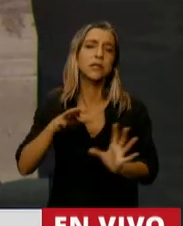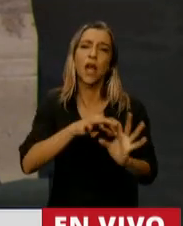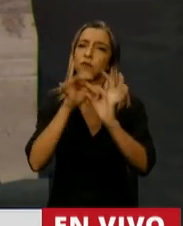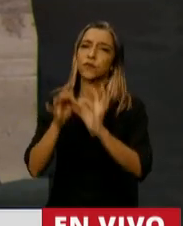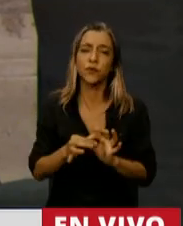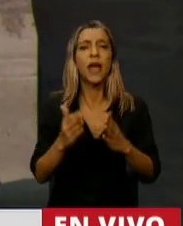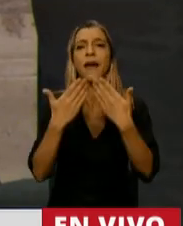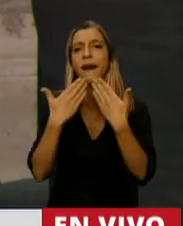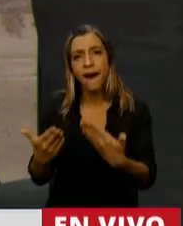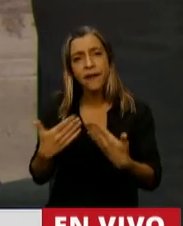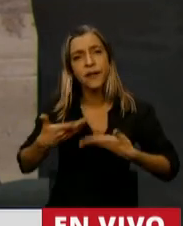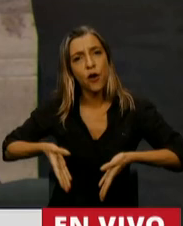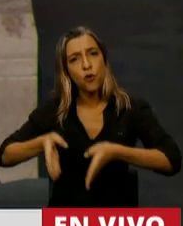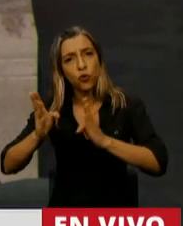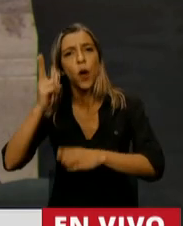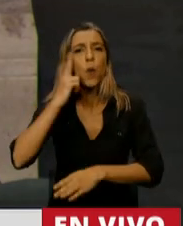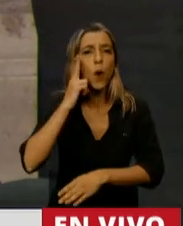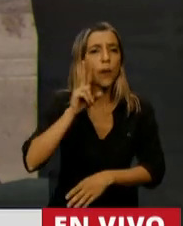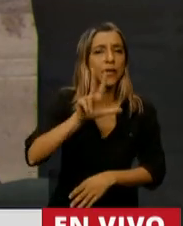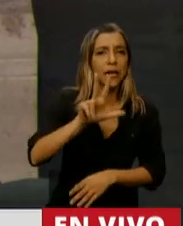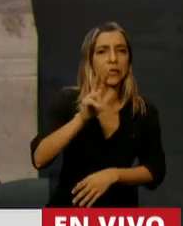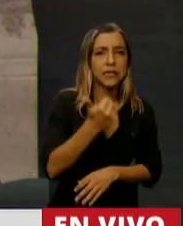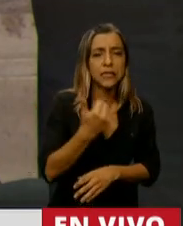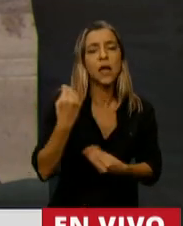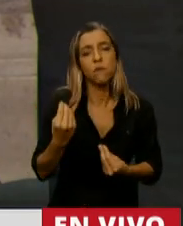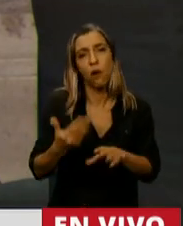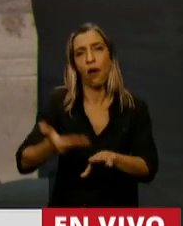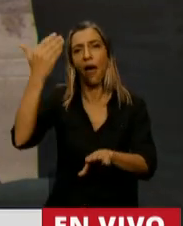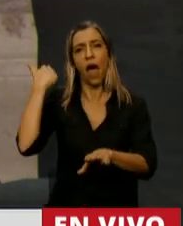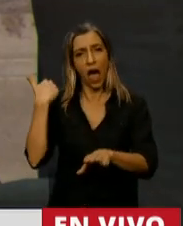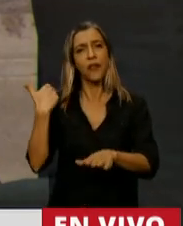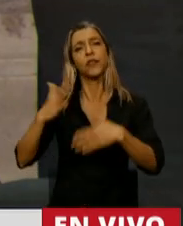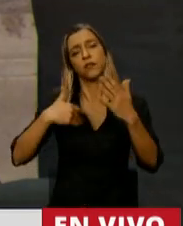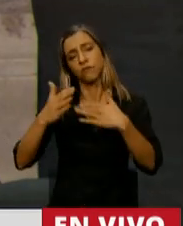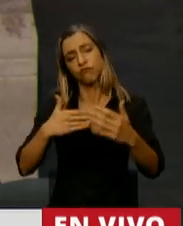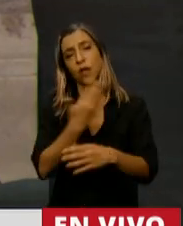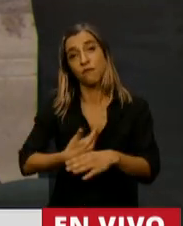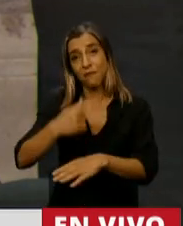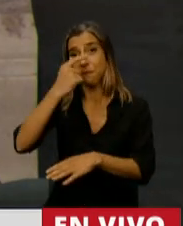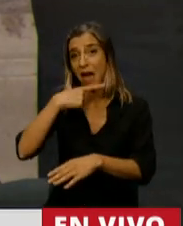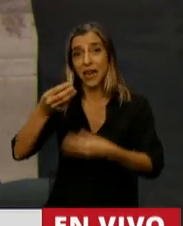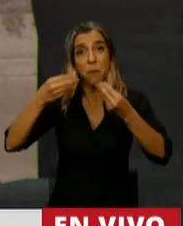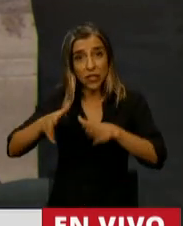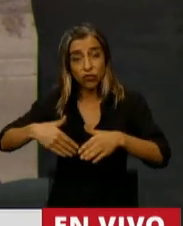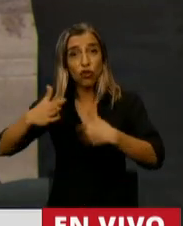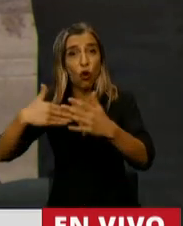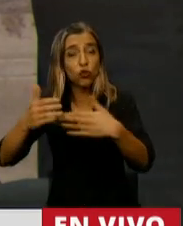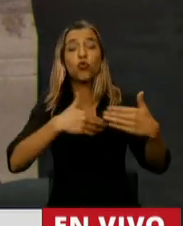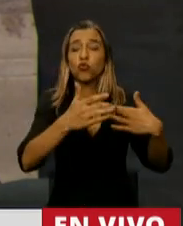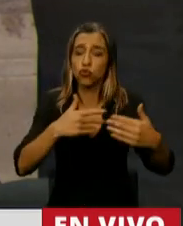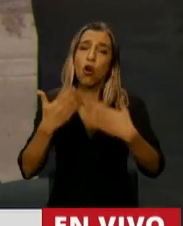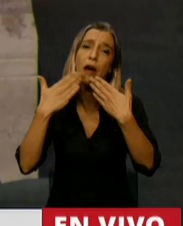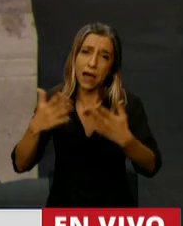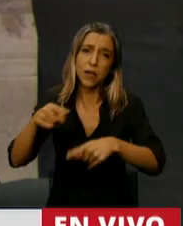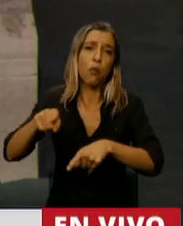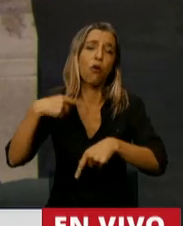y 36, que son una extensión de las obras que se han comenzado con el gobierno de Mauricio Macri. Y por último, también